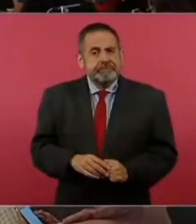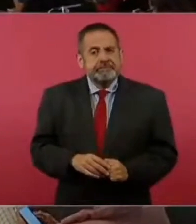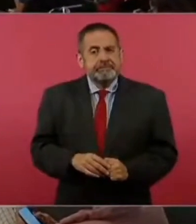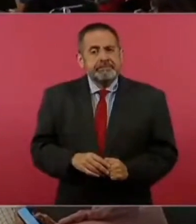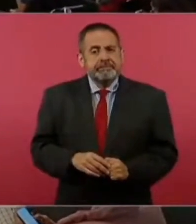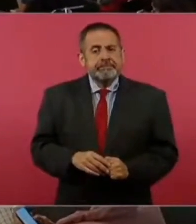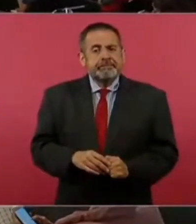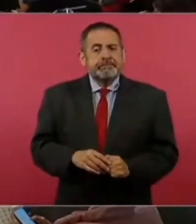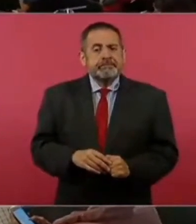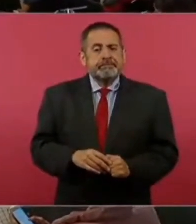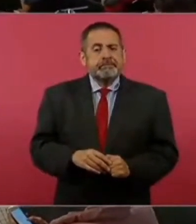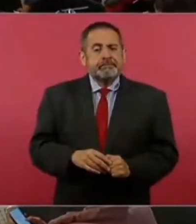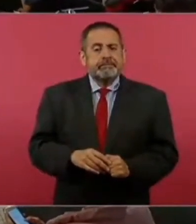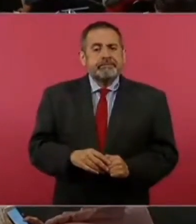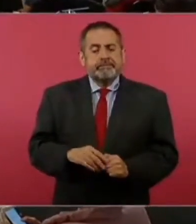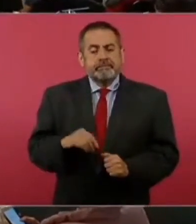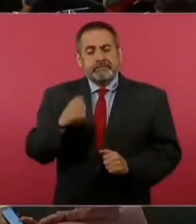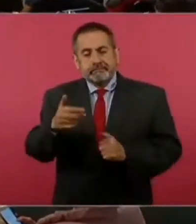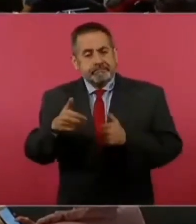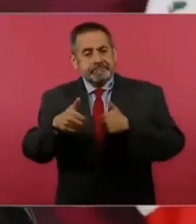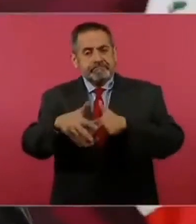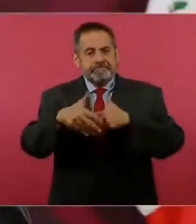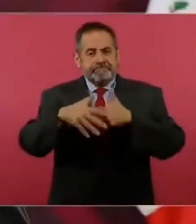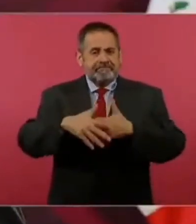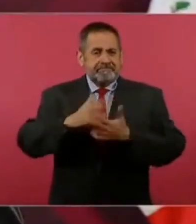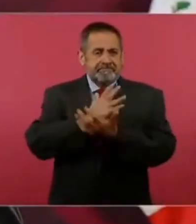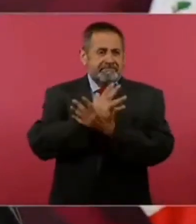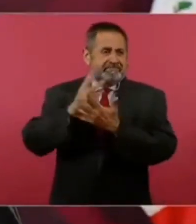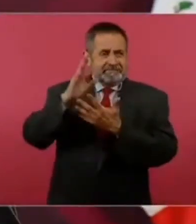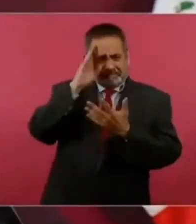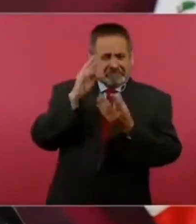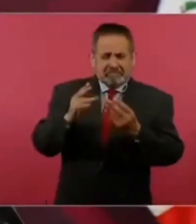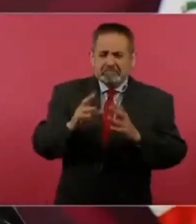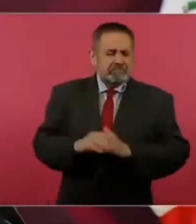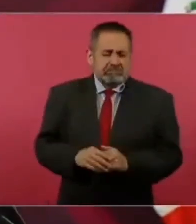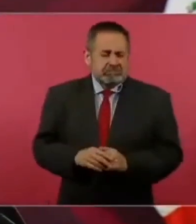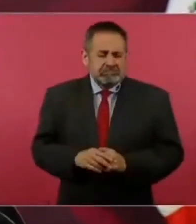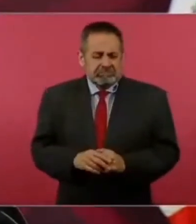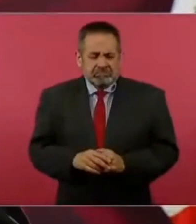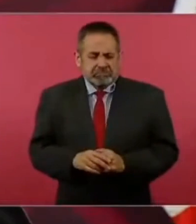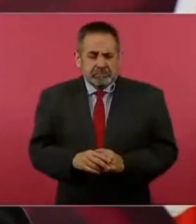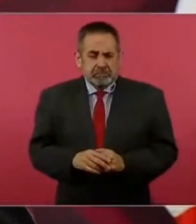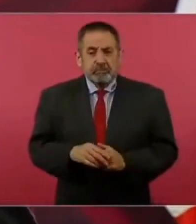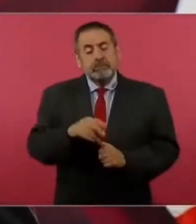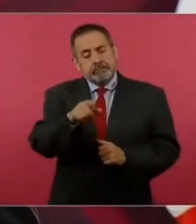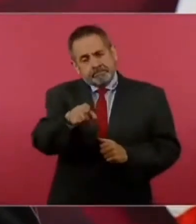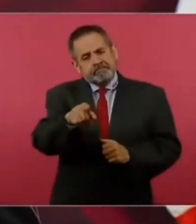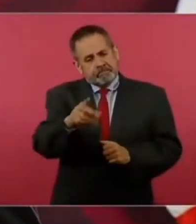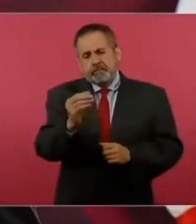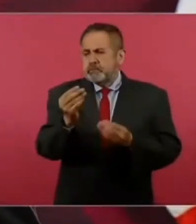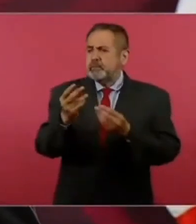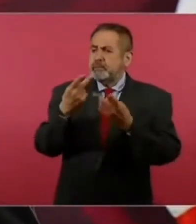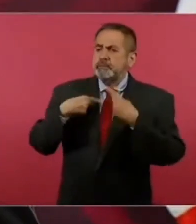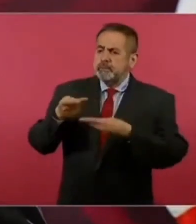manifestaciones en exceso. Y qué bueno que la gente se manifieste. Y sí, mucha gente que viene